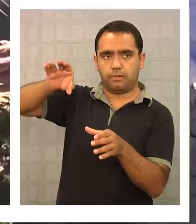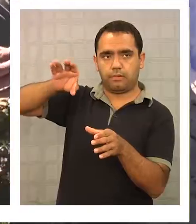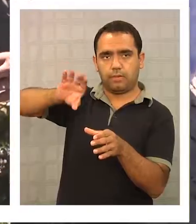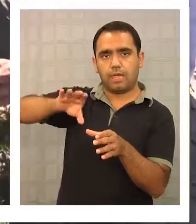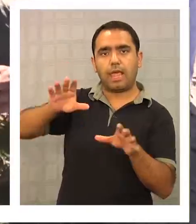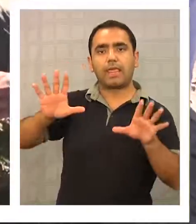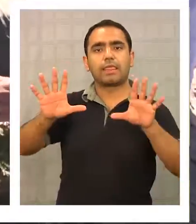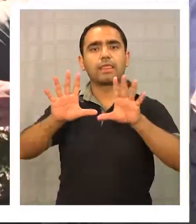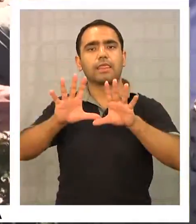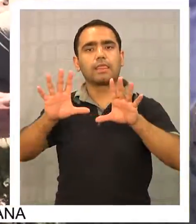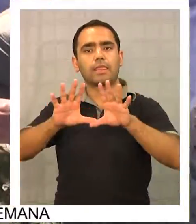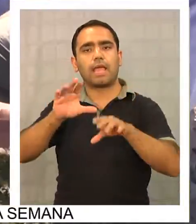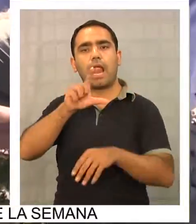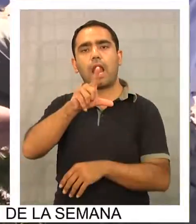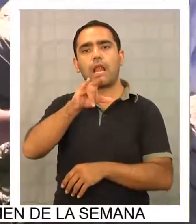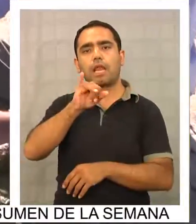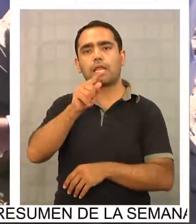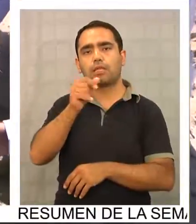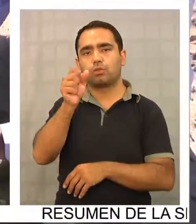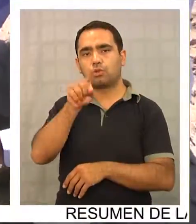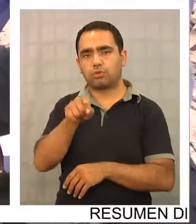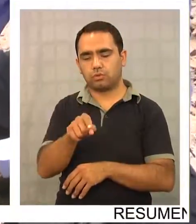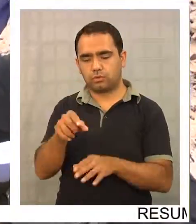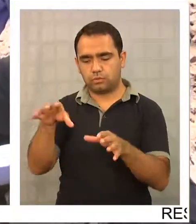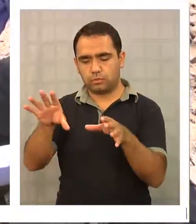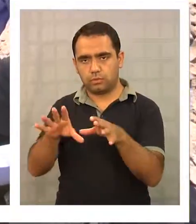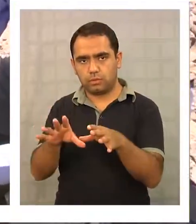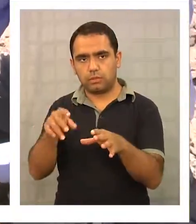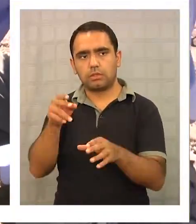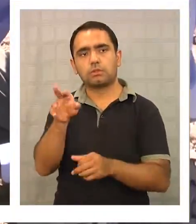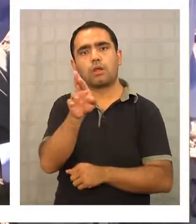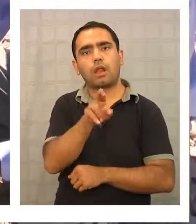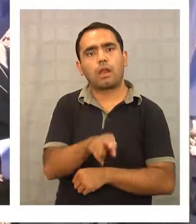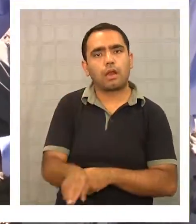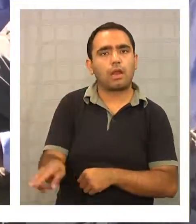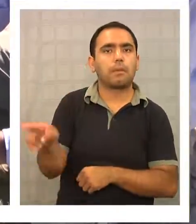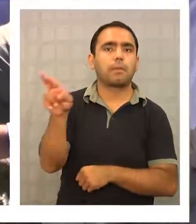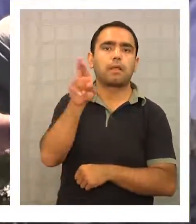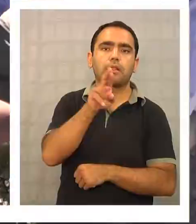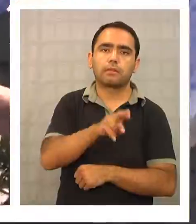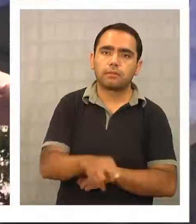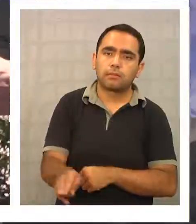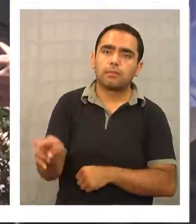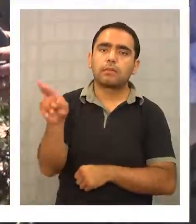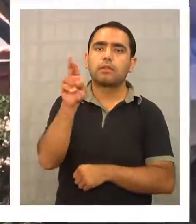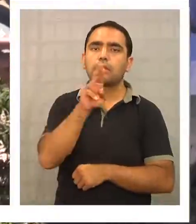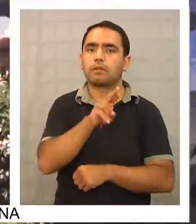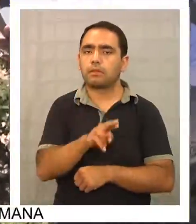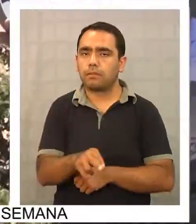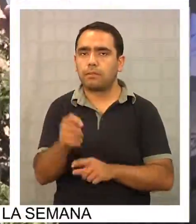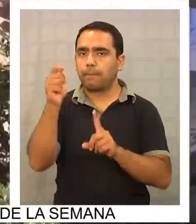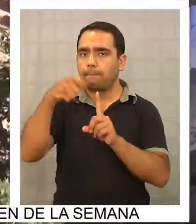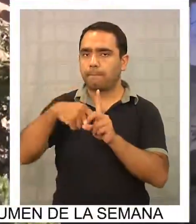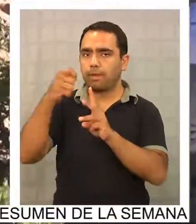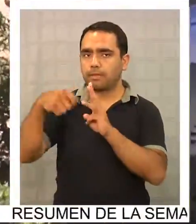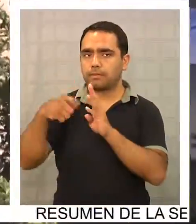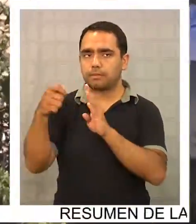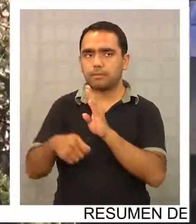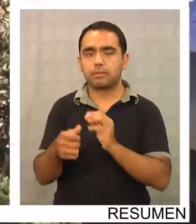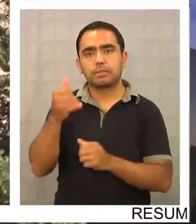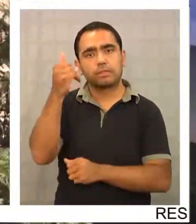el del tubo, y en él depositan 10 litros de agua. Y eso se repite una vez al mes.